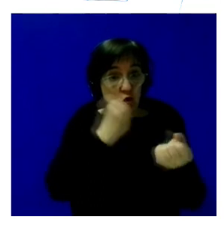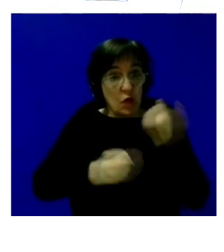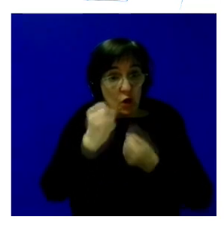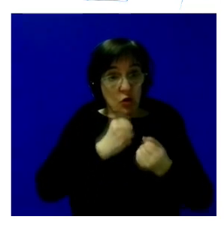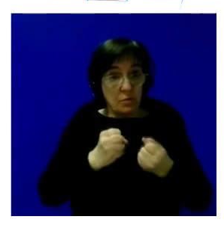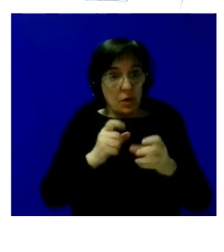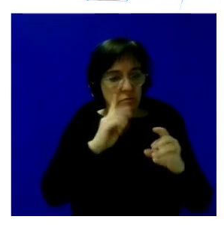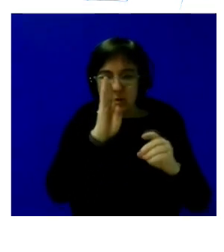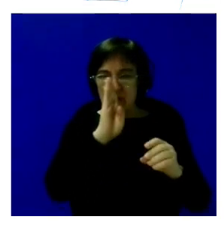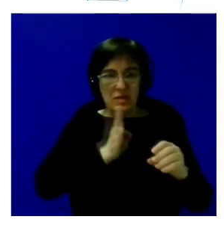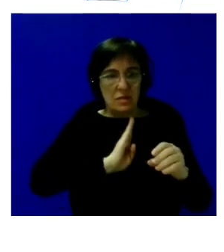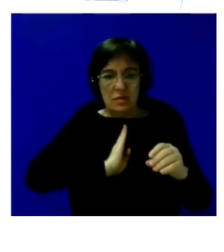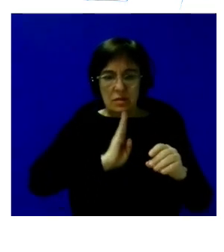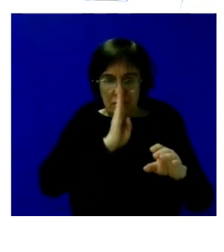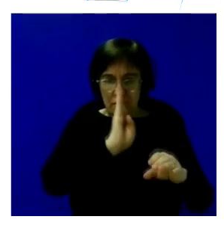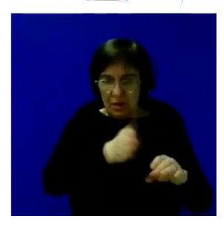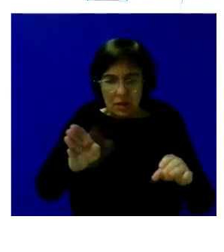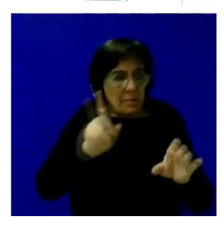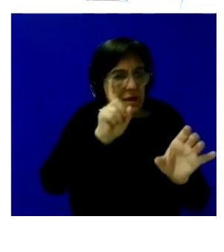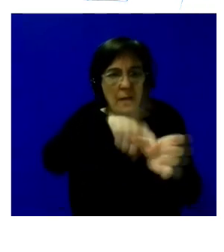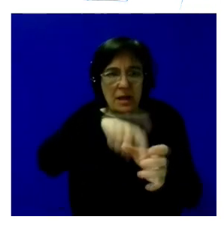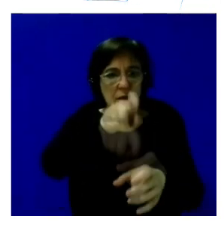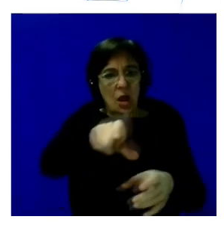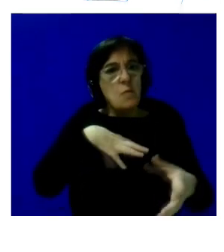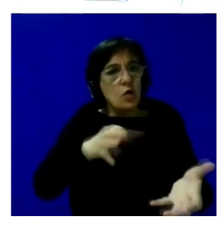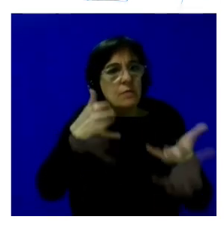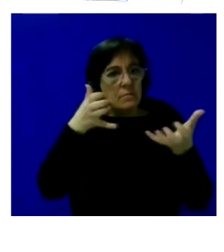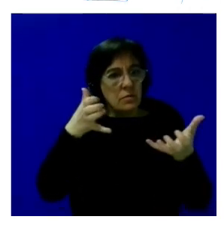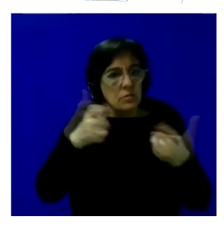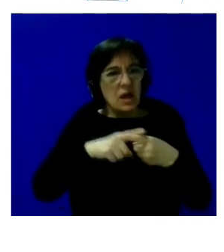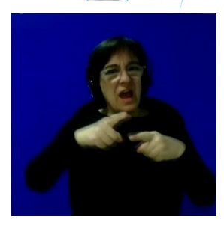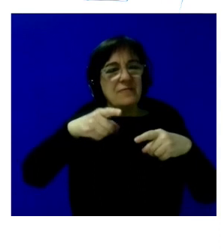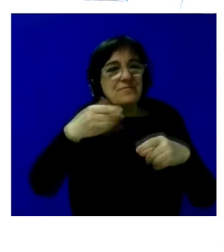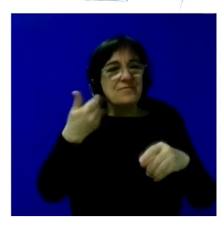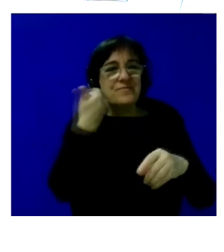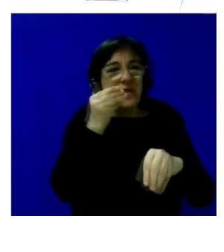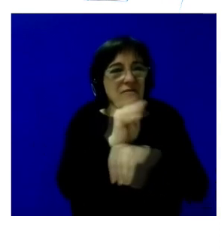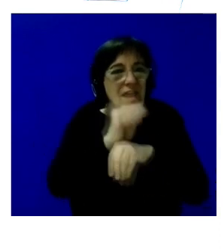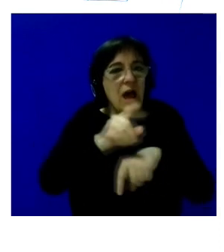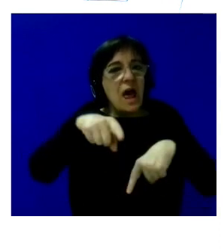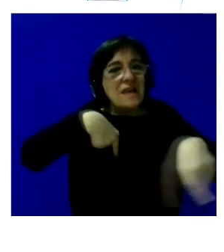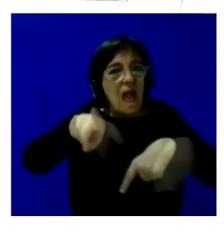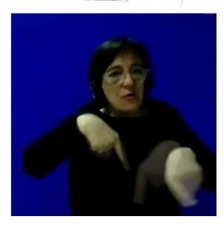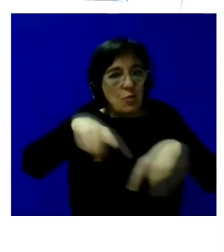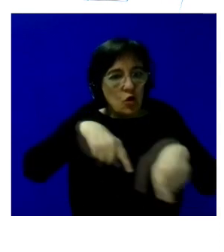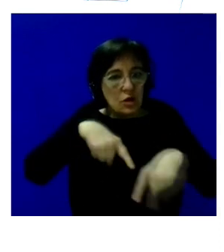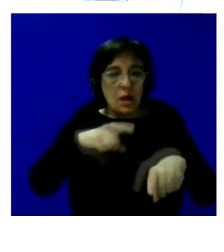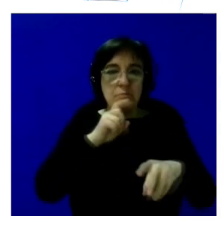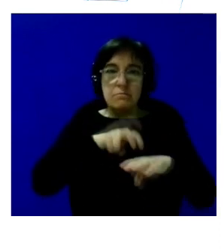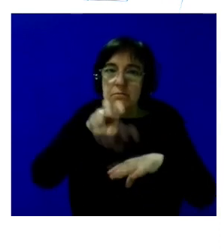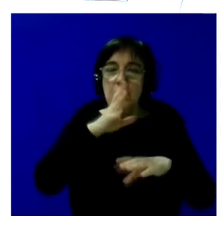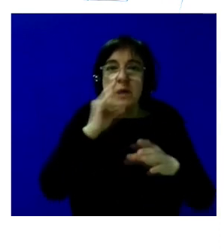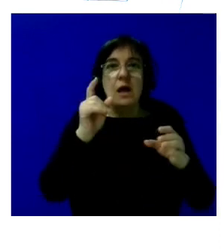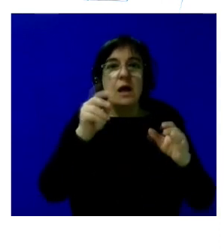llegaban directamente a las participantes que se podían beneficiar de becas de transporte otro tipo para recursos de